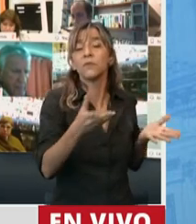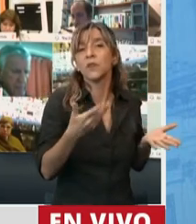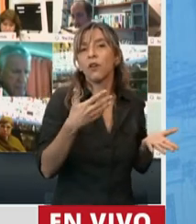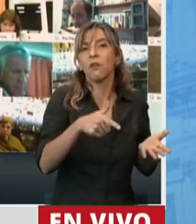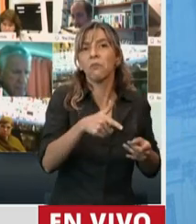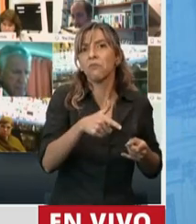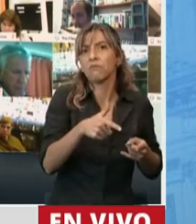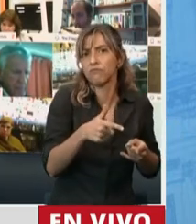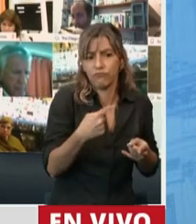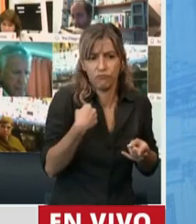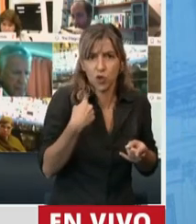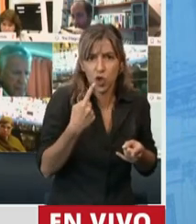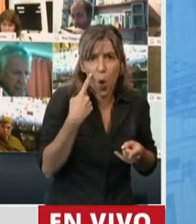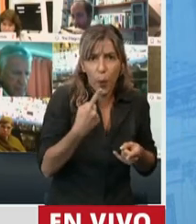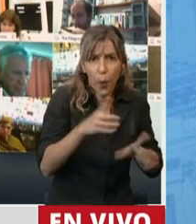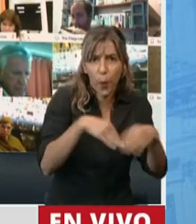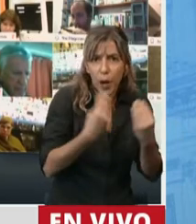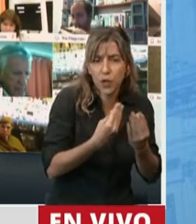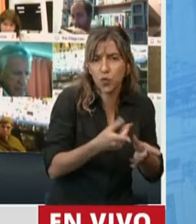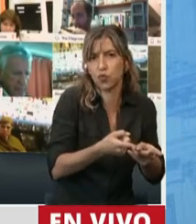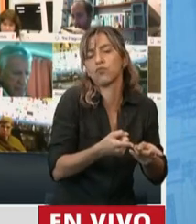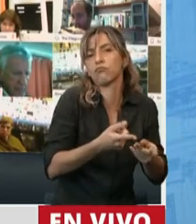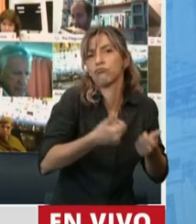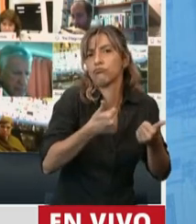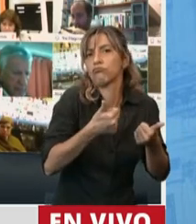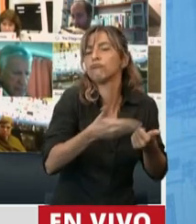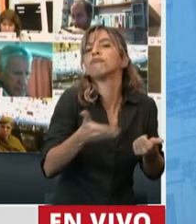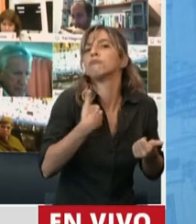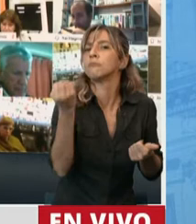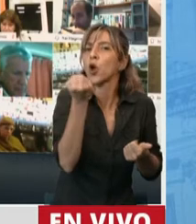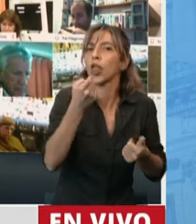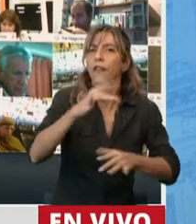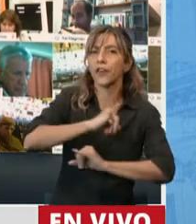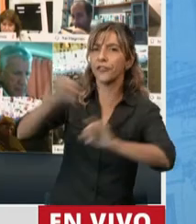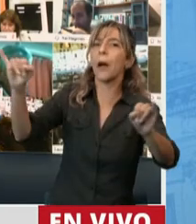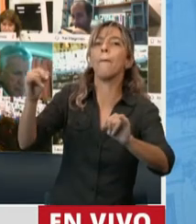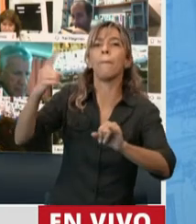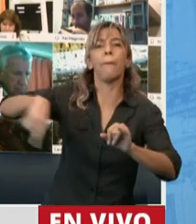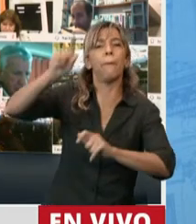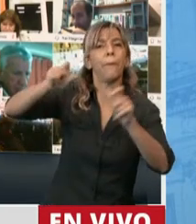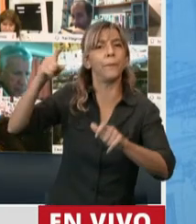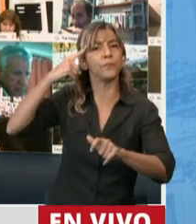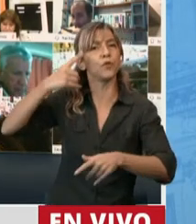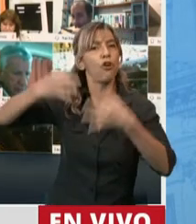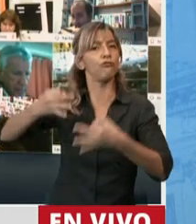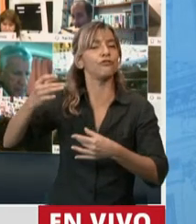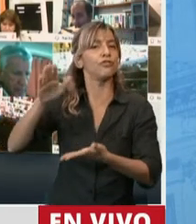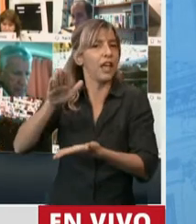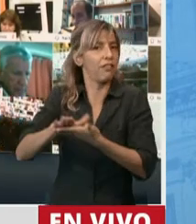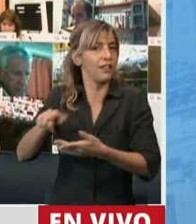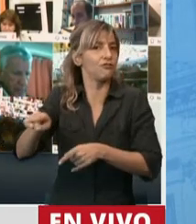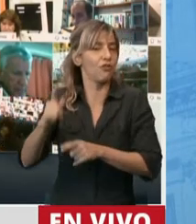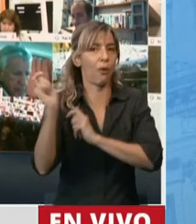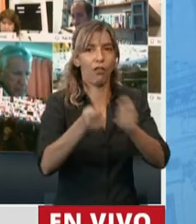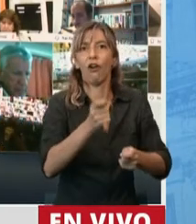excelentes resultados. Es indispensable concientizar y difundir sobre la importancia de la donación de plasma sanguíneo de pacientes